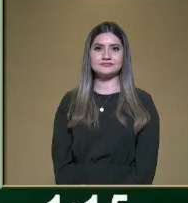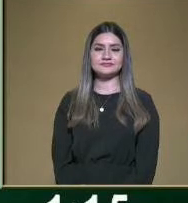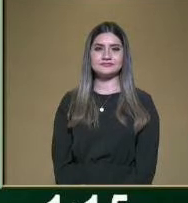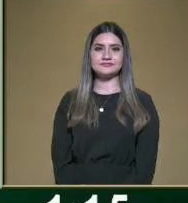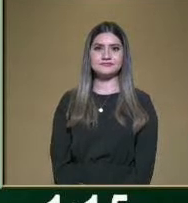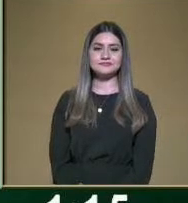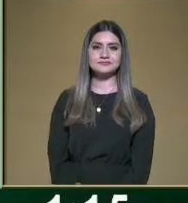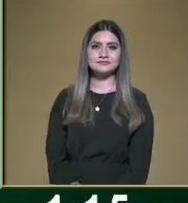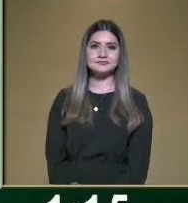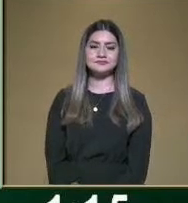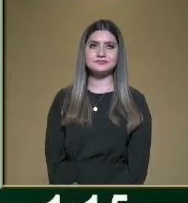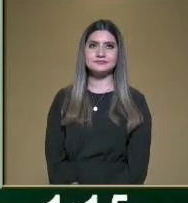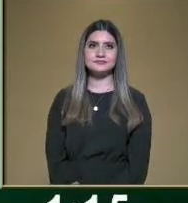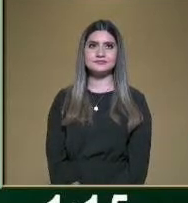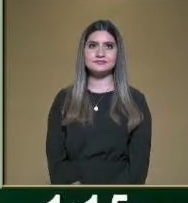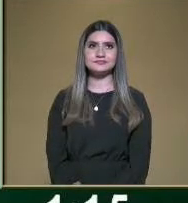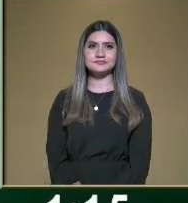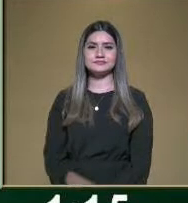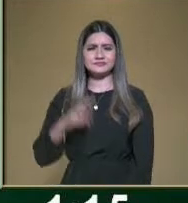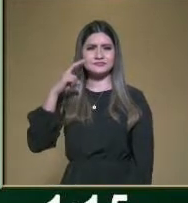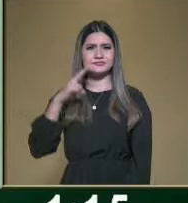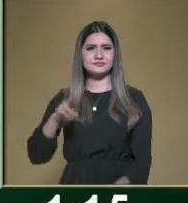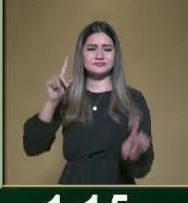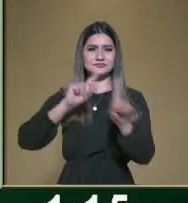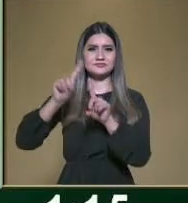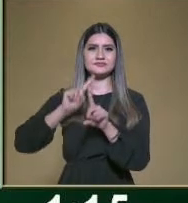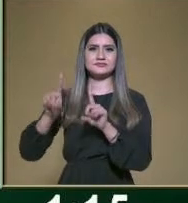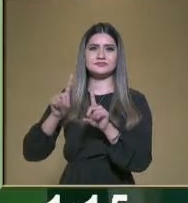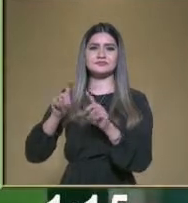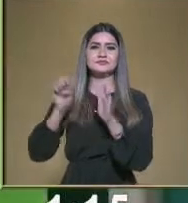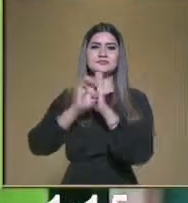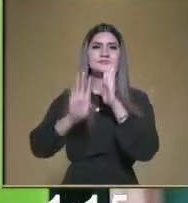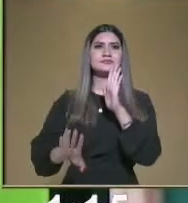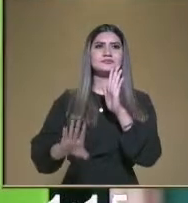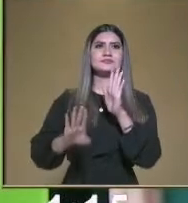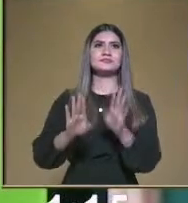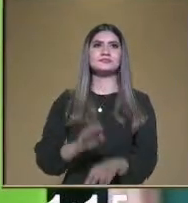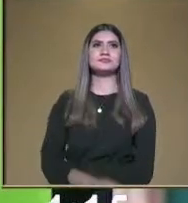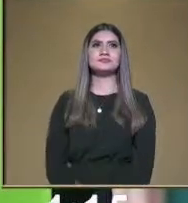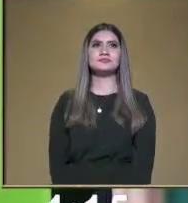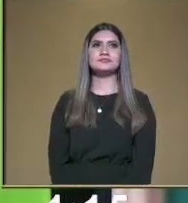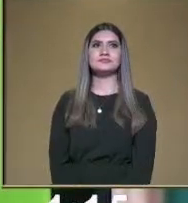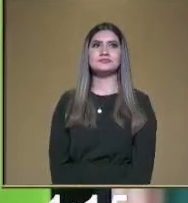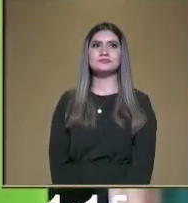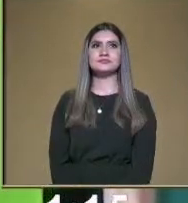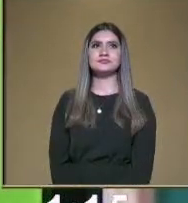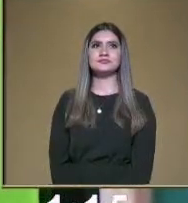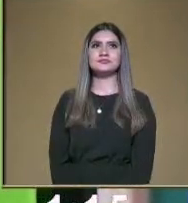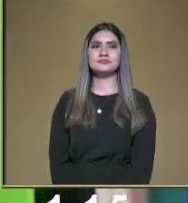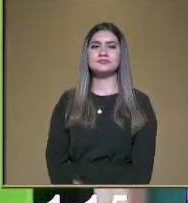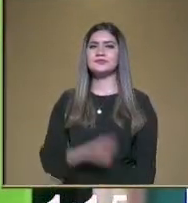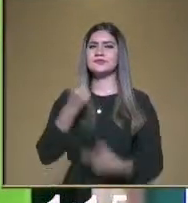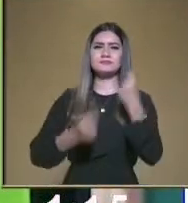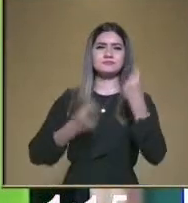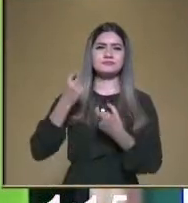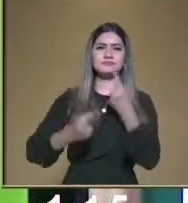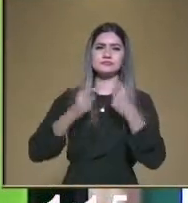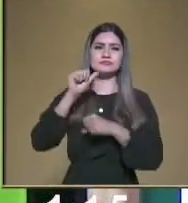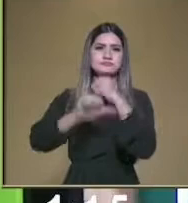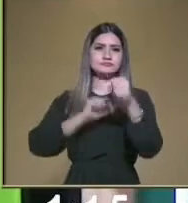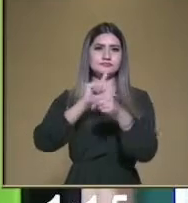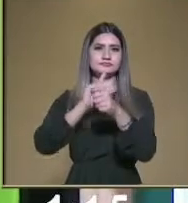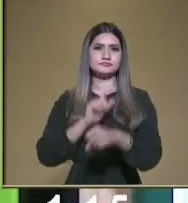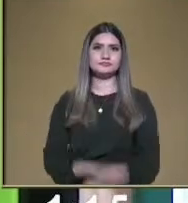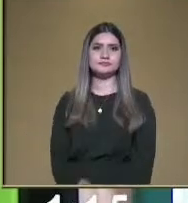¿Qué se alcanza a apreciar? Bueno, tenemos, vamos a mencionar algunos, porque son varios y por cuestiones de tiempo